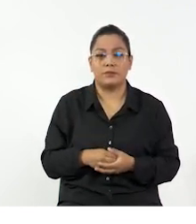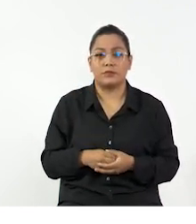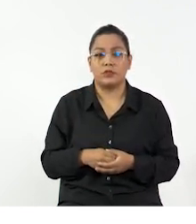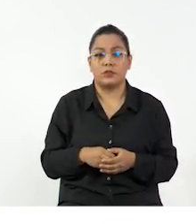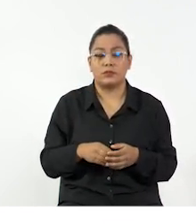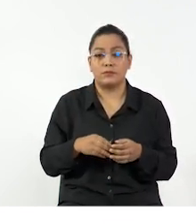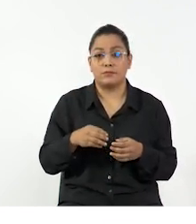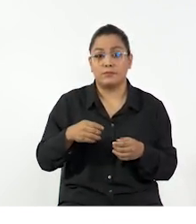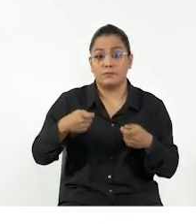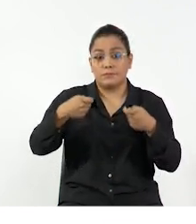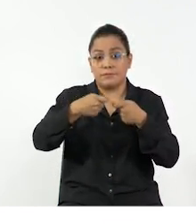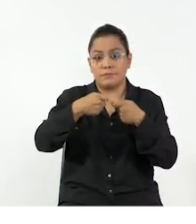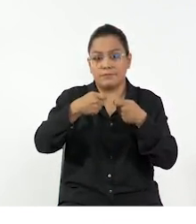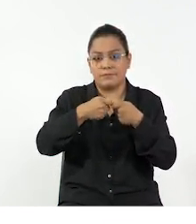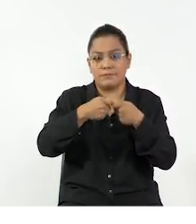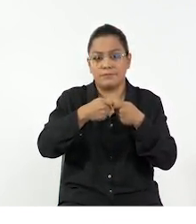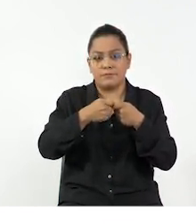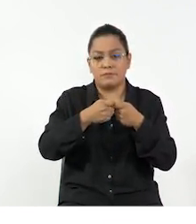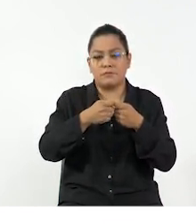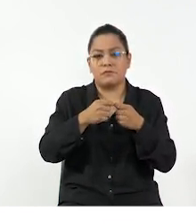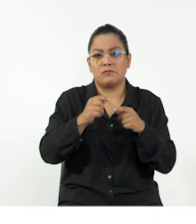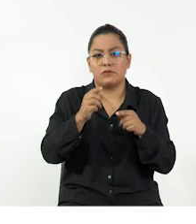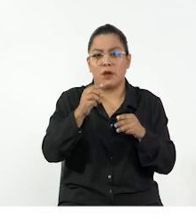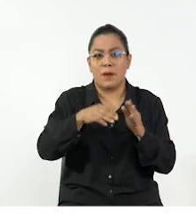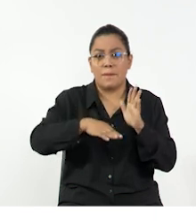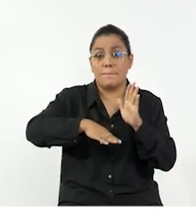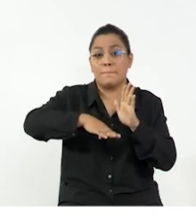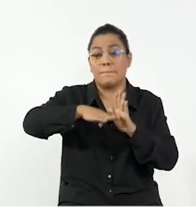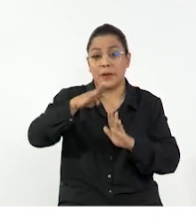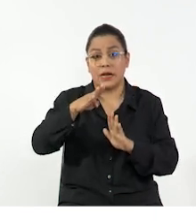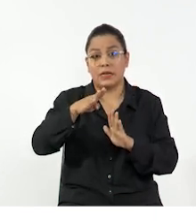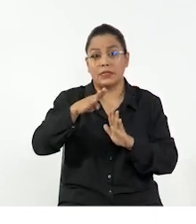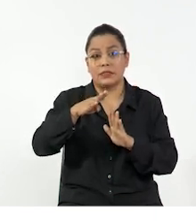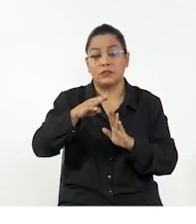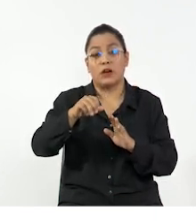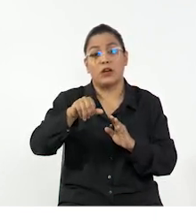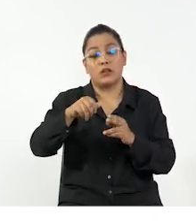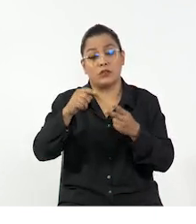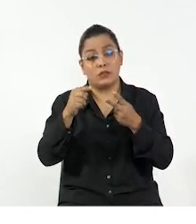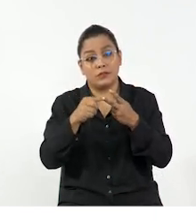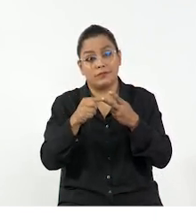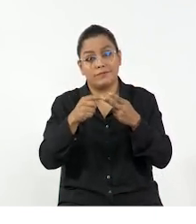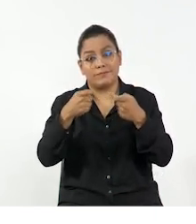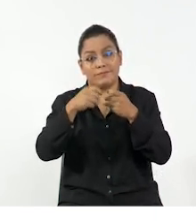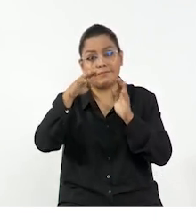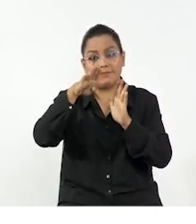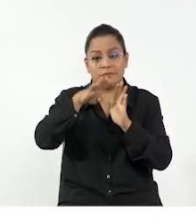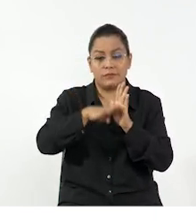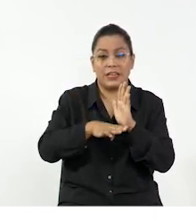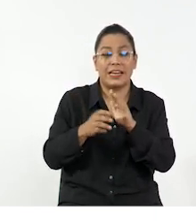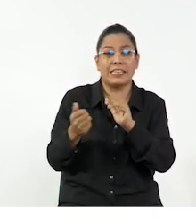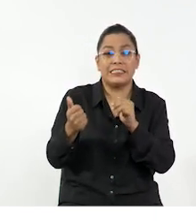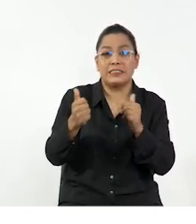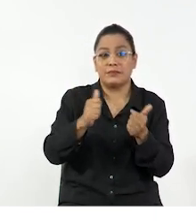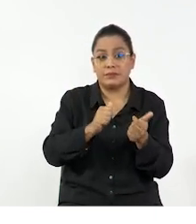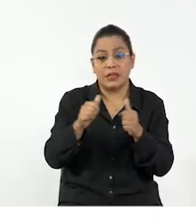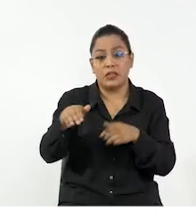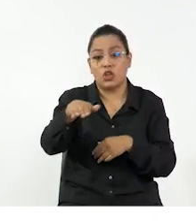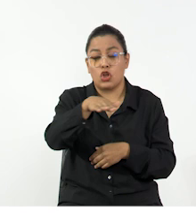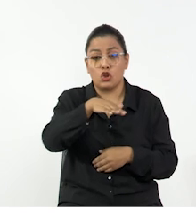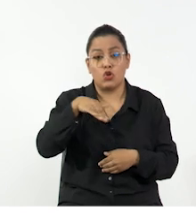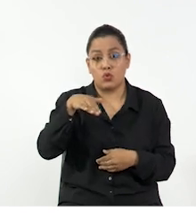Es decir, la energía cinética va a aumentar cuando aumente la velocidad de un objeto. Por otro lado, la energía potencial